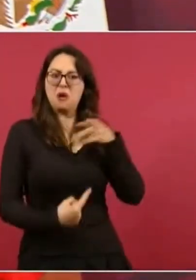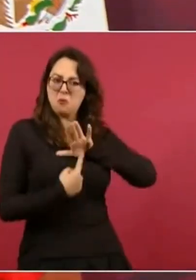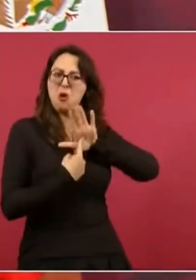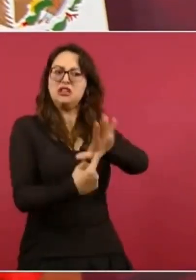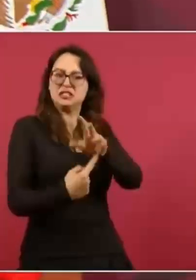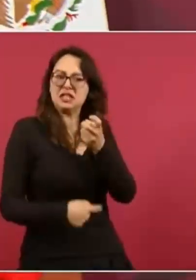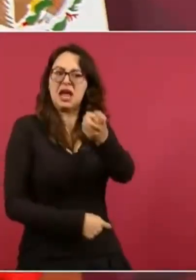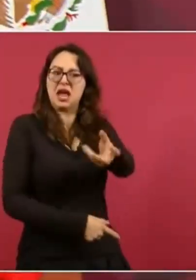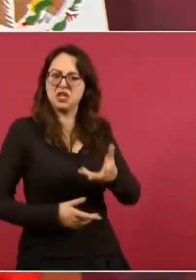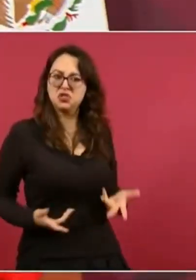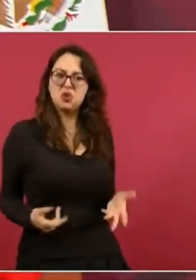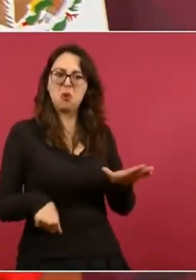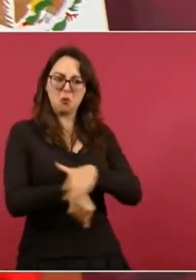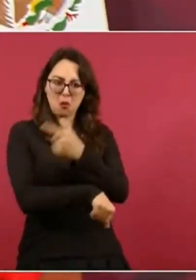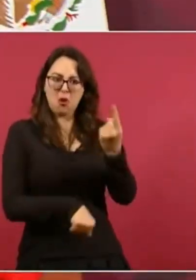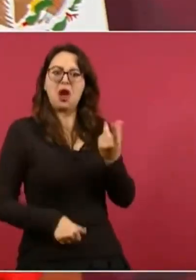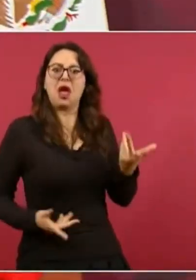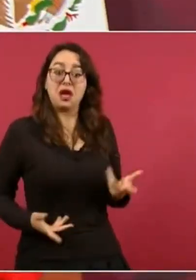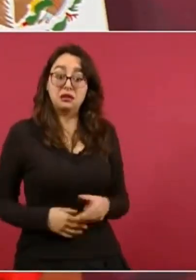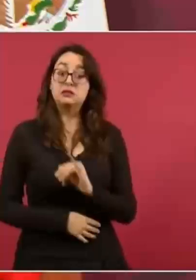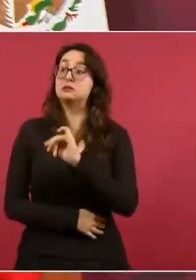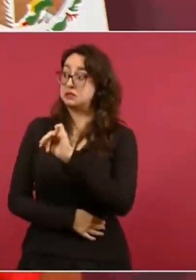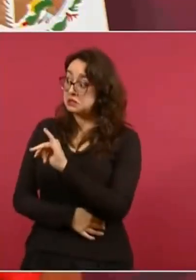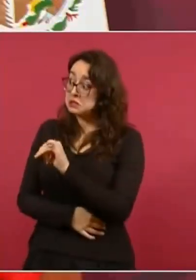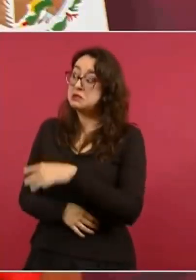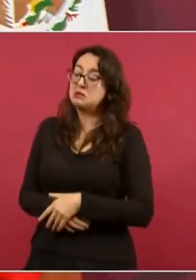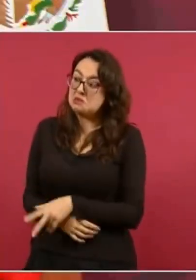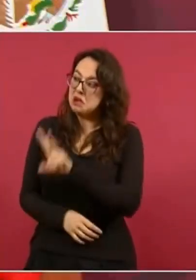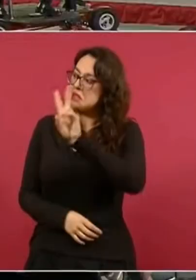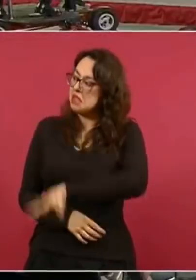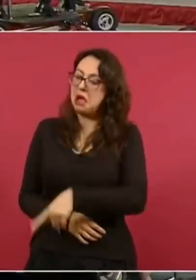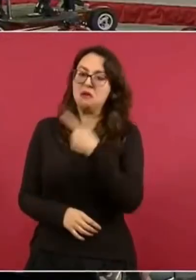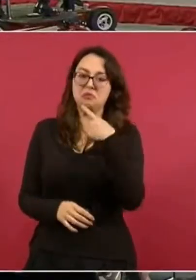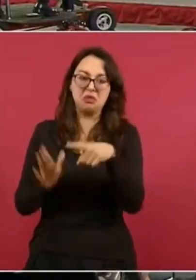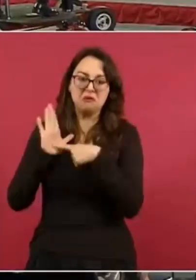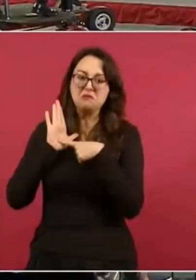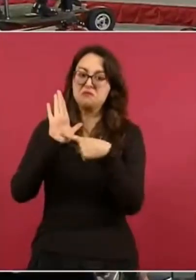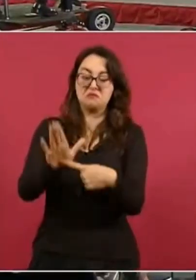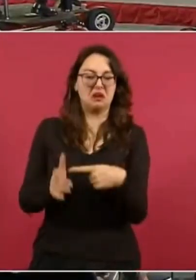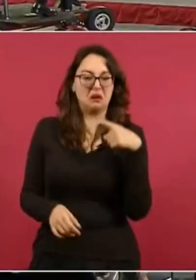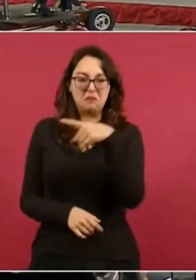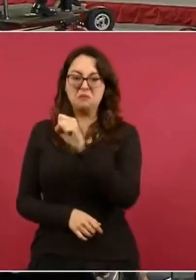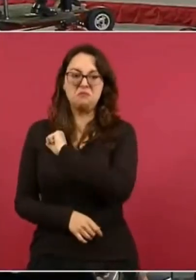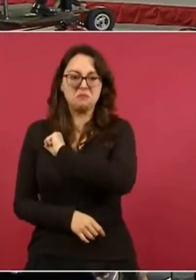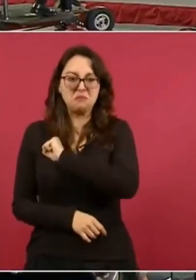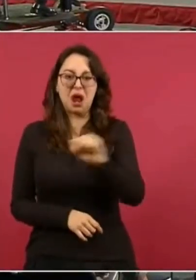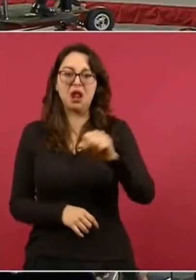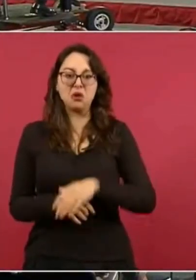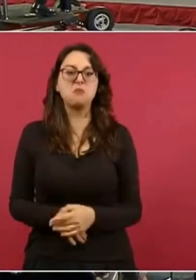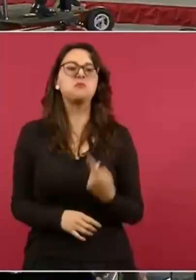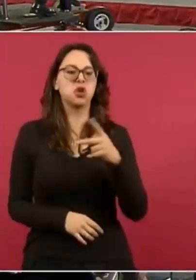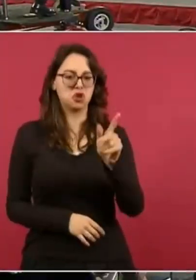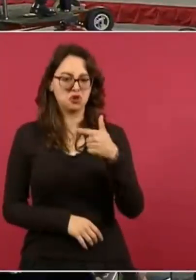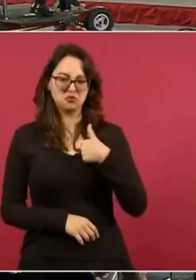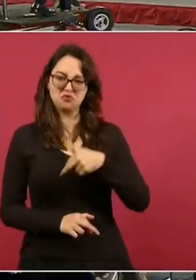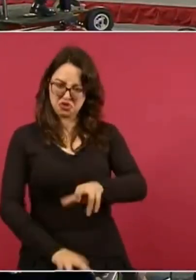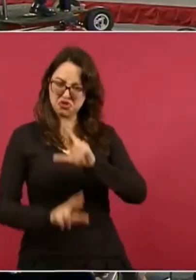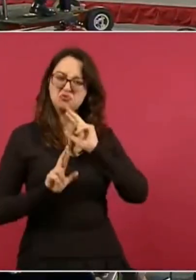No, pero lo hace como denuncia. Ah, sí, denuncia, sí. A ver, ver. Denuncia es fascista. Pero miren lo que le contesté, Carlitos.